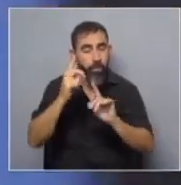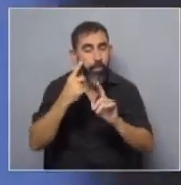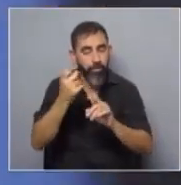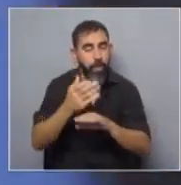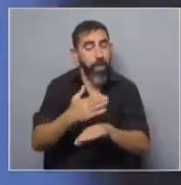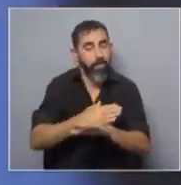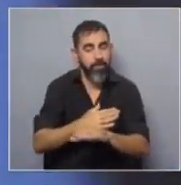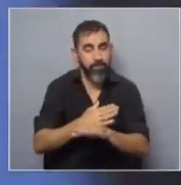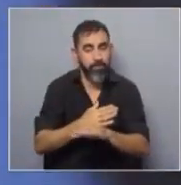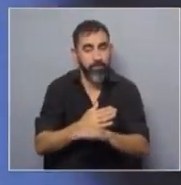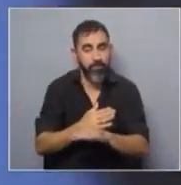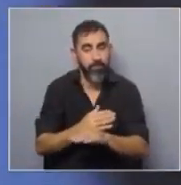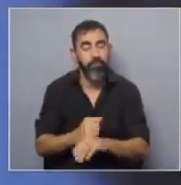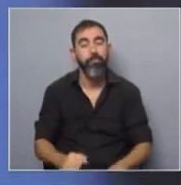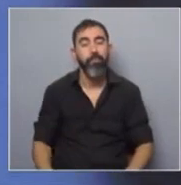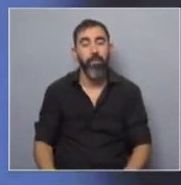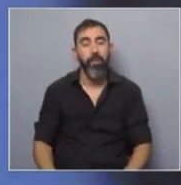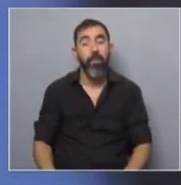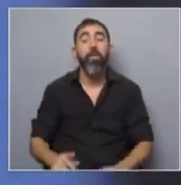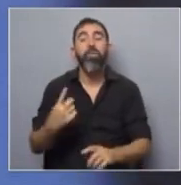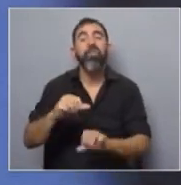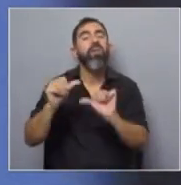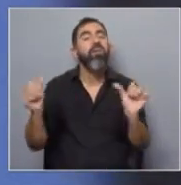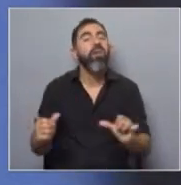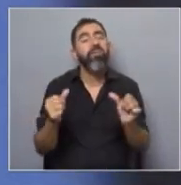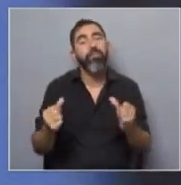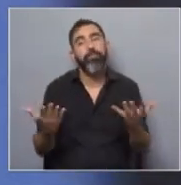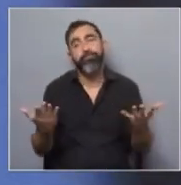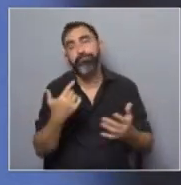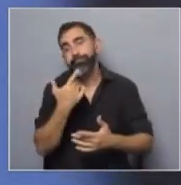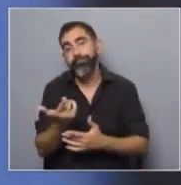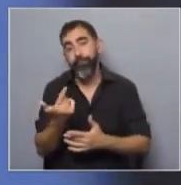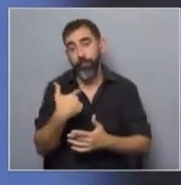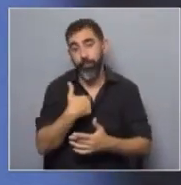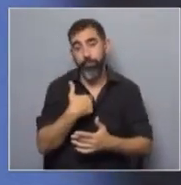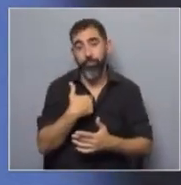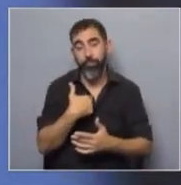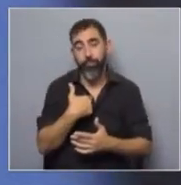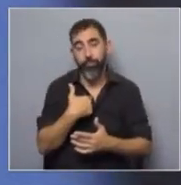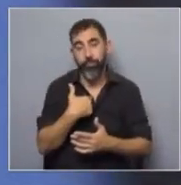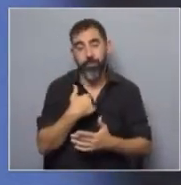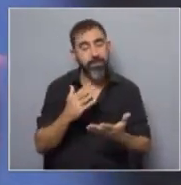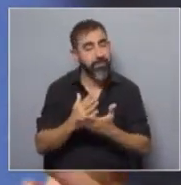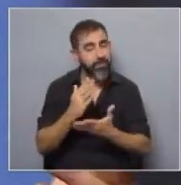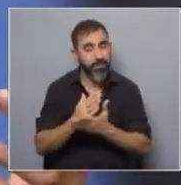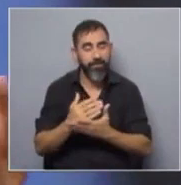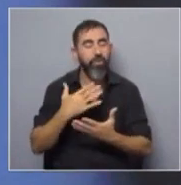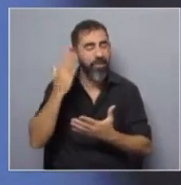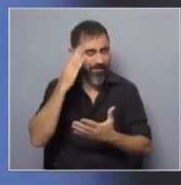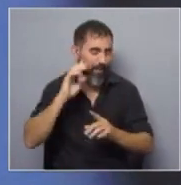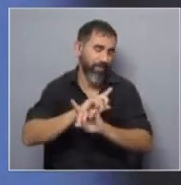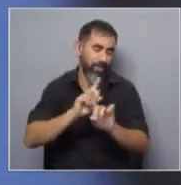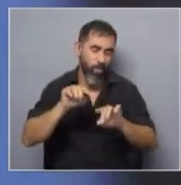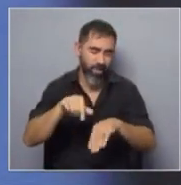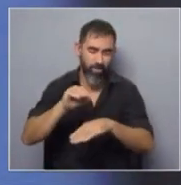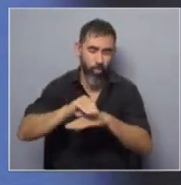que no sucediera. Ahí podemos discutir muchísimo qué hacemos, porque por ejemplo, yo soy un ferviente devoto, sé que no va a pasar en Uruguay